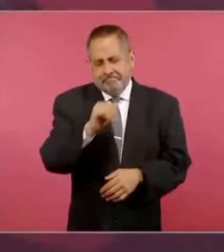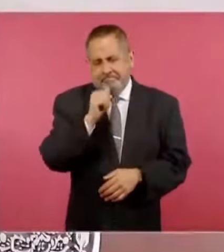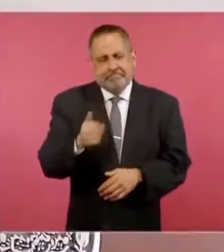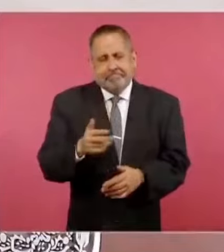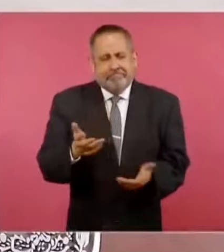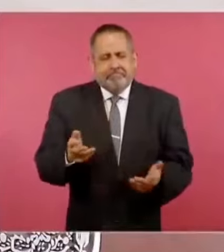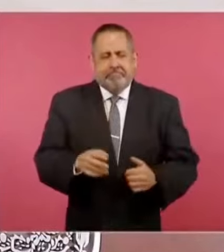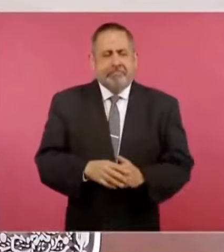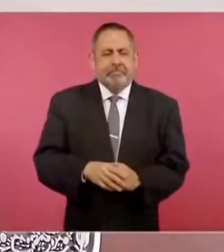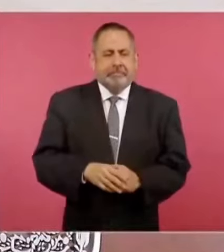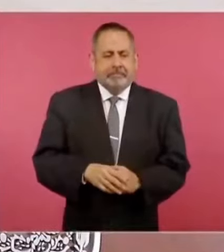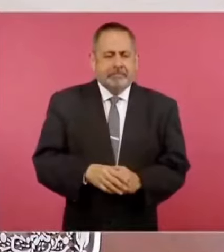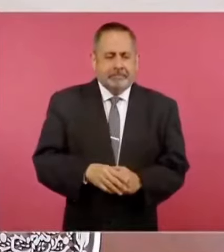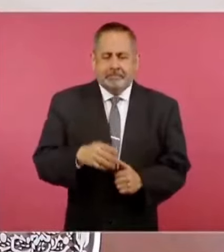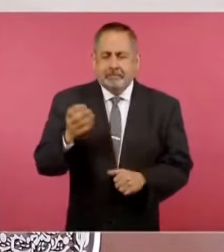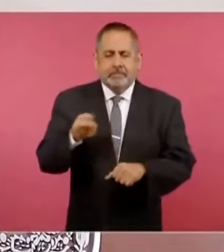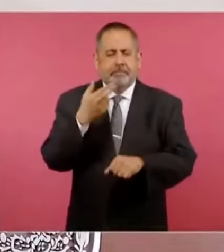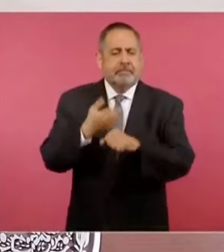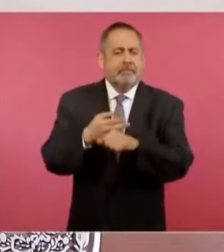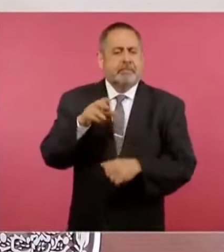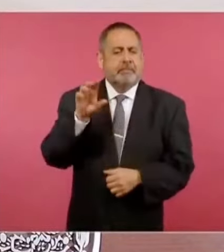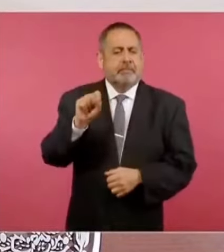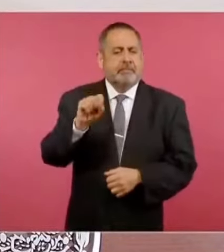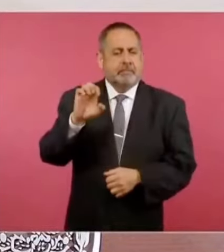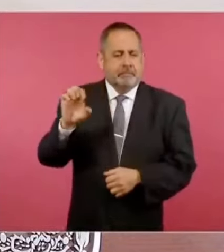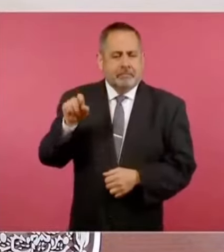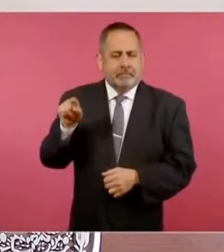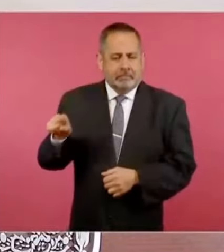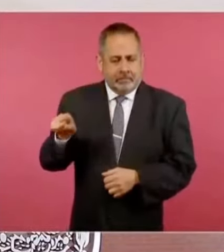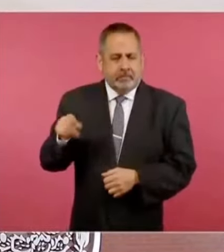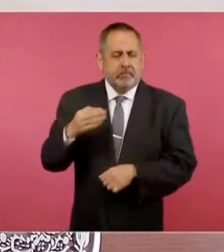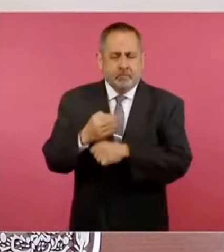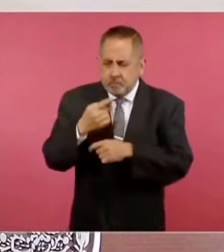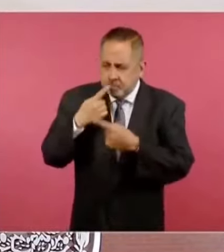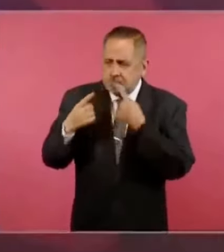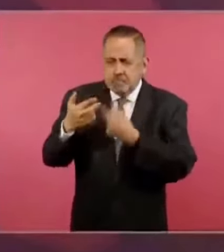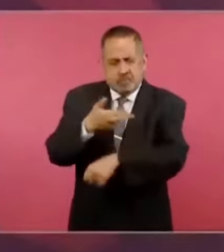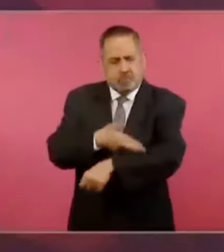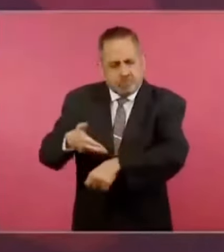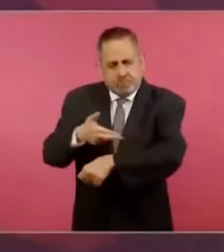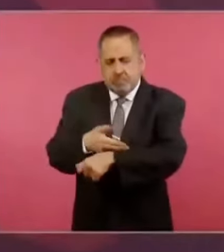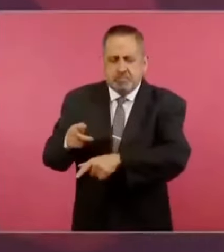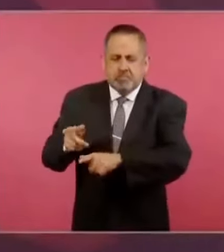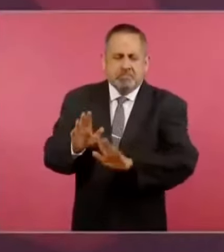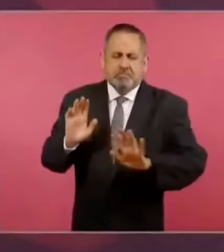La Secretaría de Economía está tratando este tema.